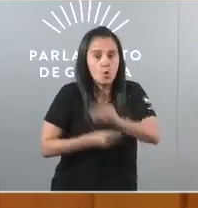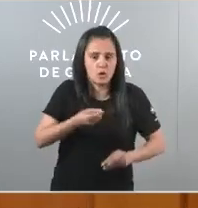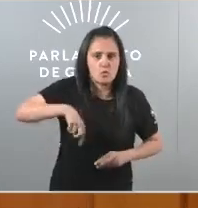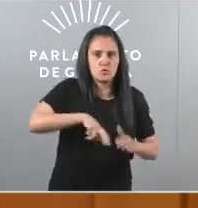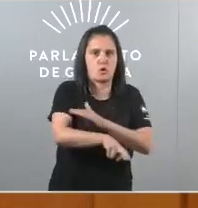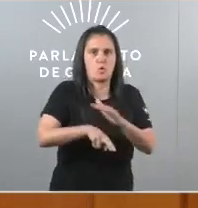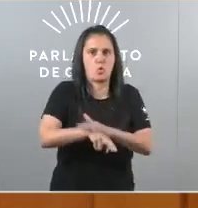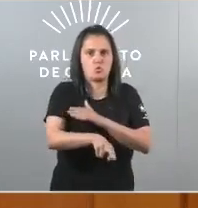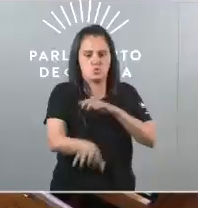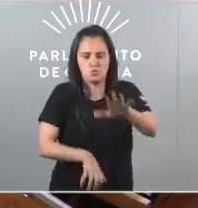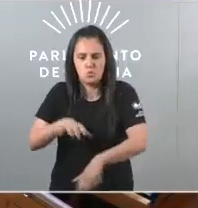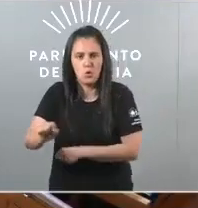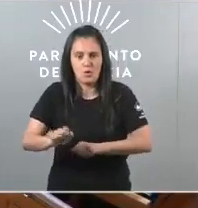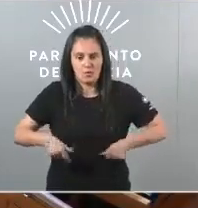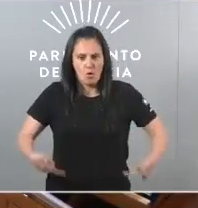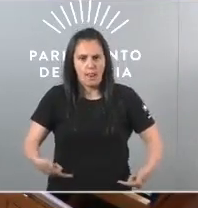recursos naturais